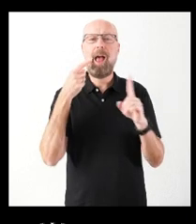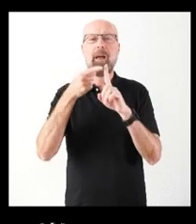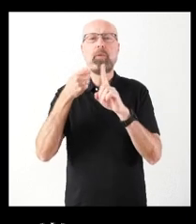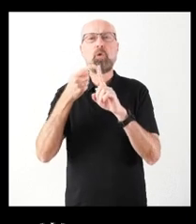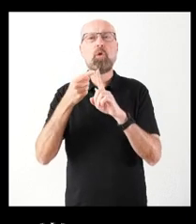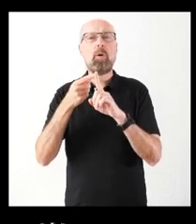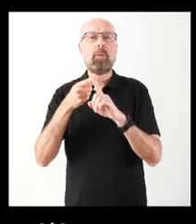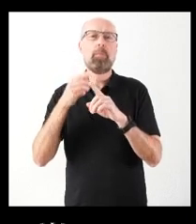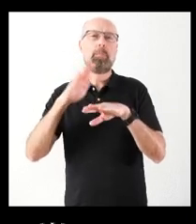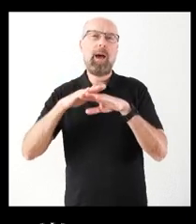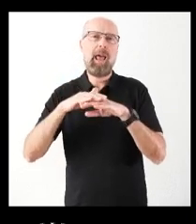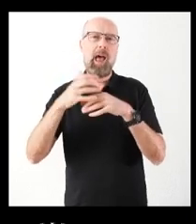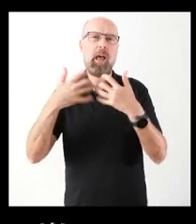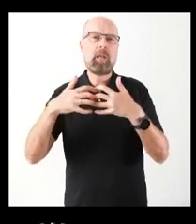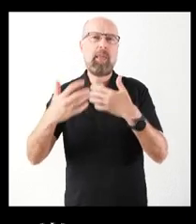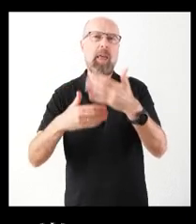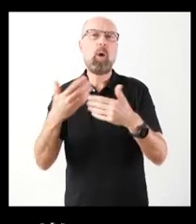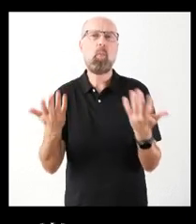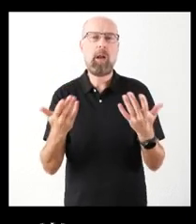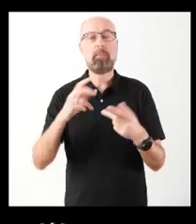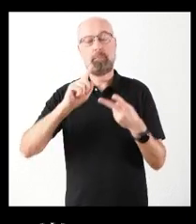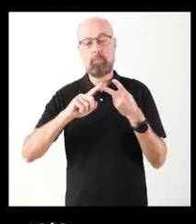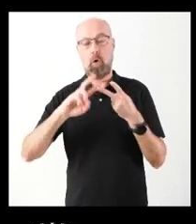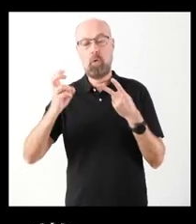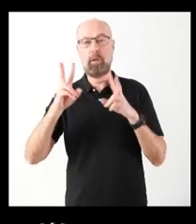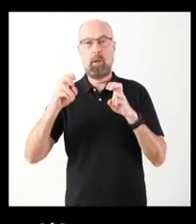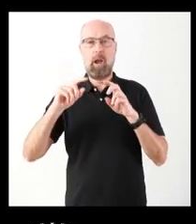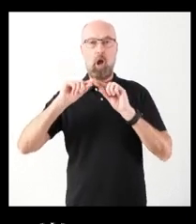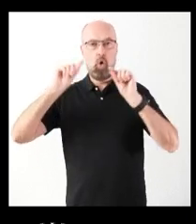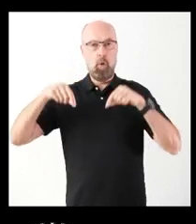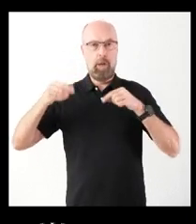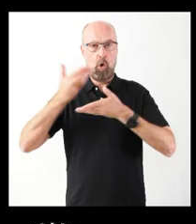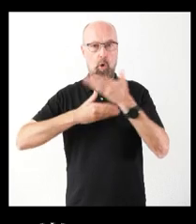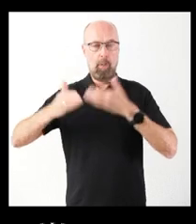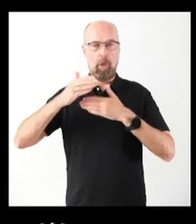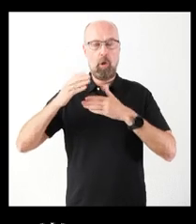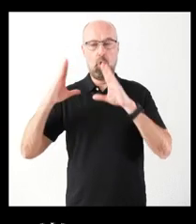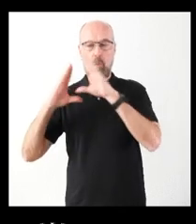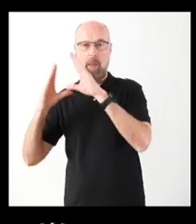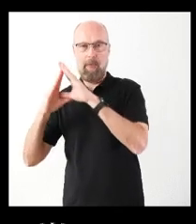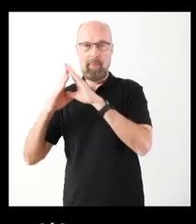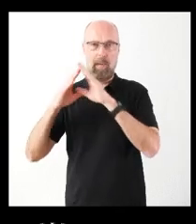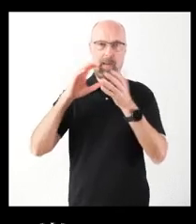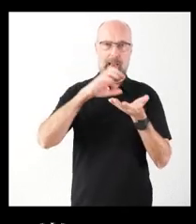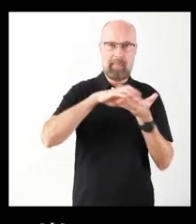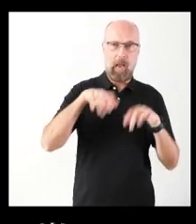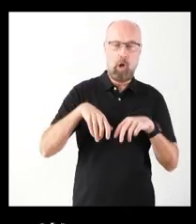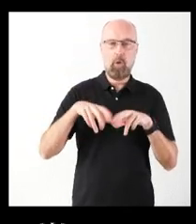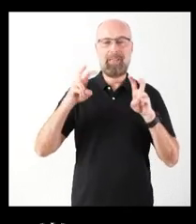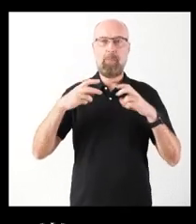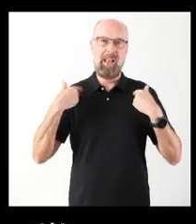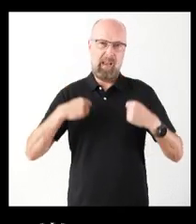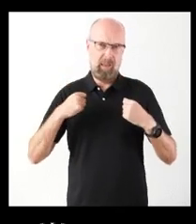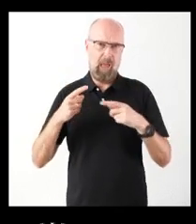lado, en cuanto a lo que ha comunicado sobre el convenio de colaboración entre la Comunidad de Madrid y la Junta de Castilla y León en materia de asistencia sanitaria,